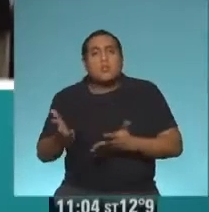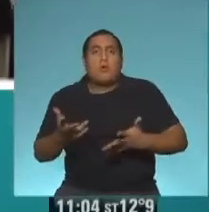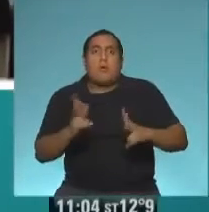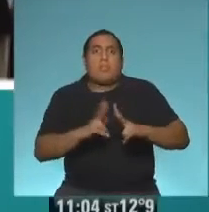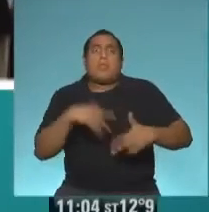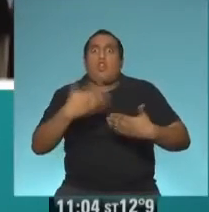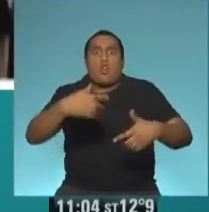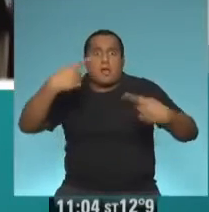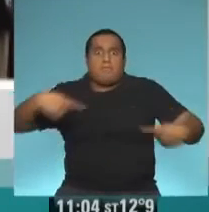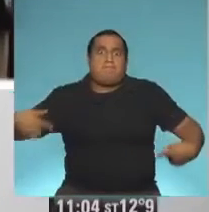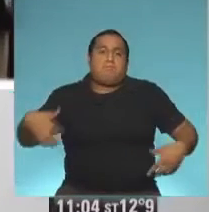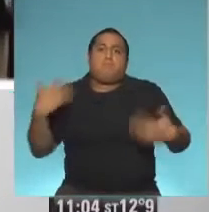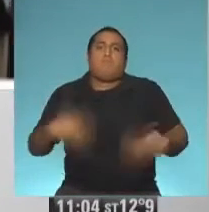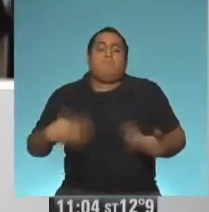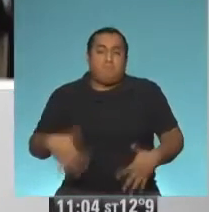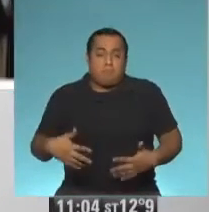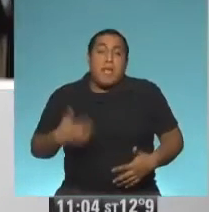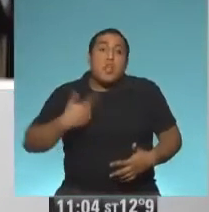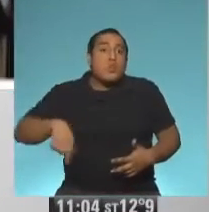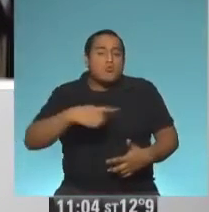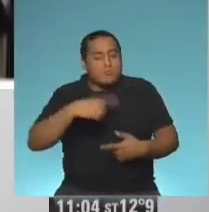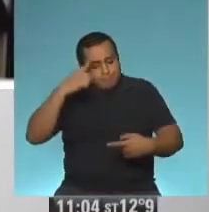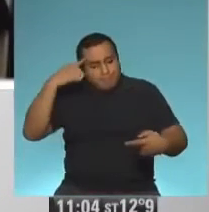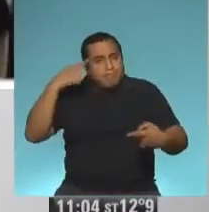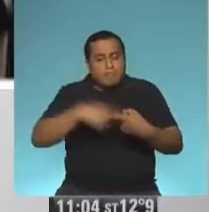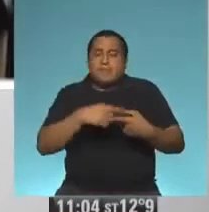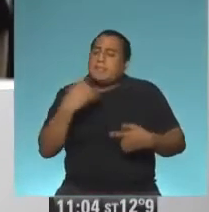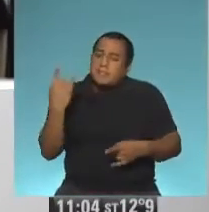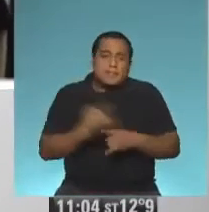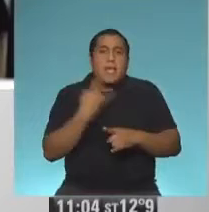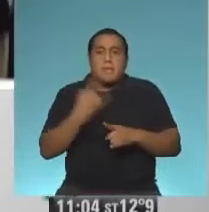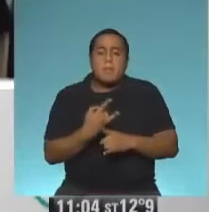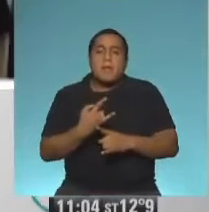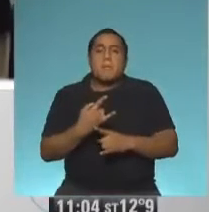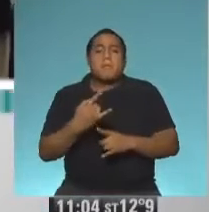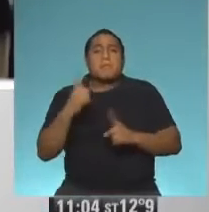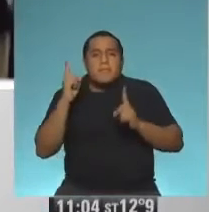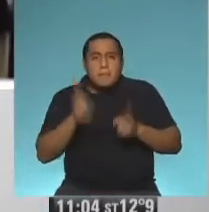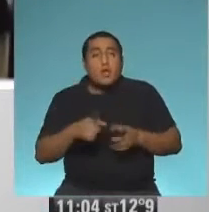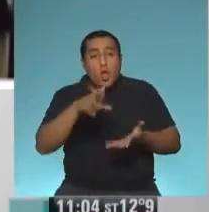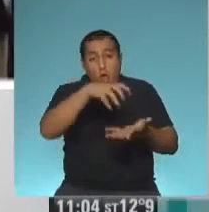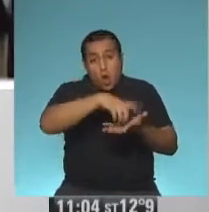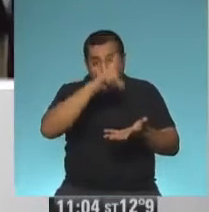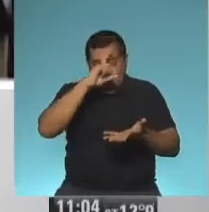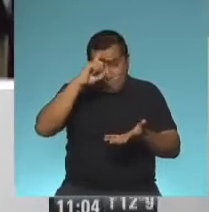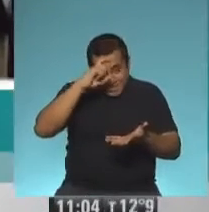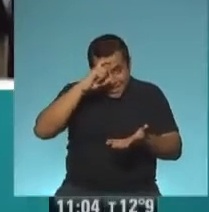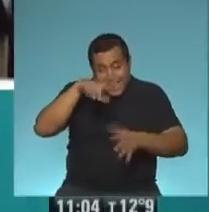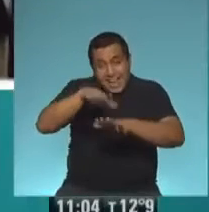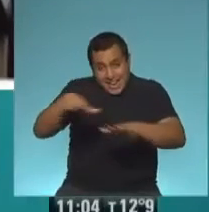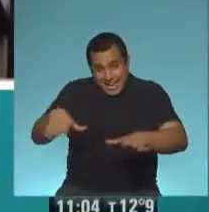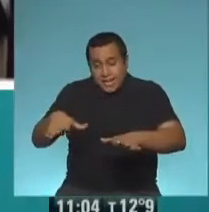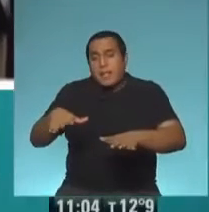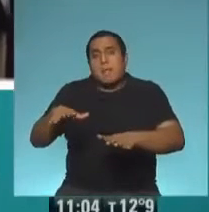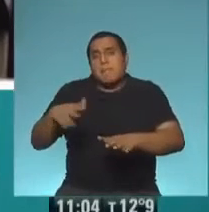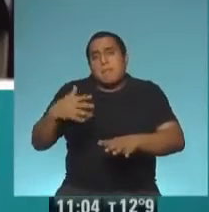de alta complejidad. Esa sido nuestra misión. Y tener que compatibilizar un hospital que sigue recibiendo chicos de